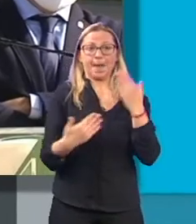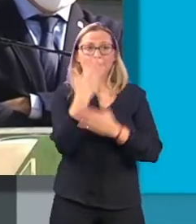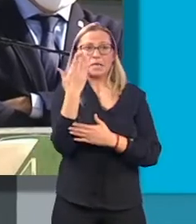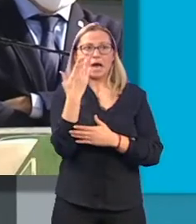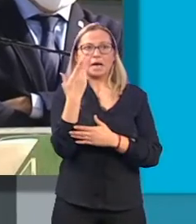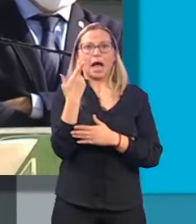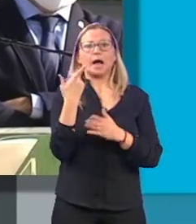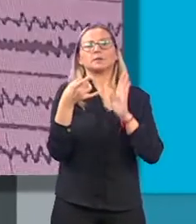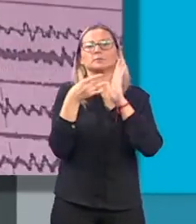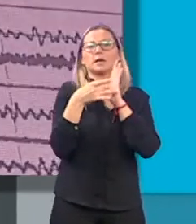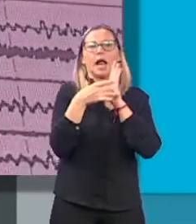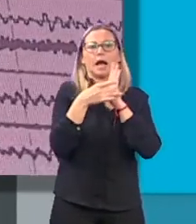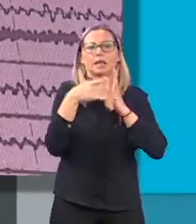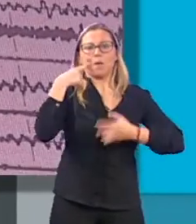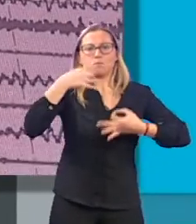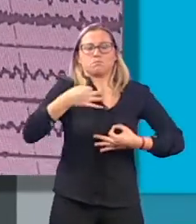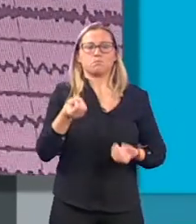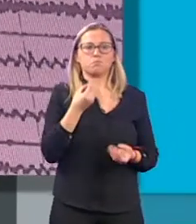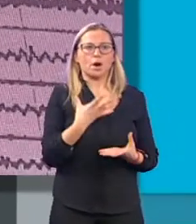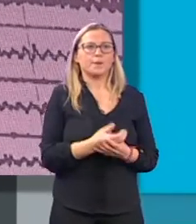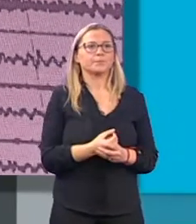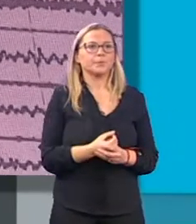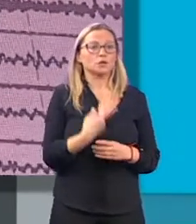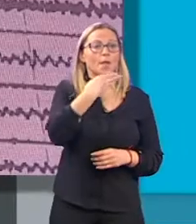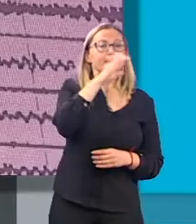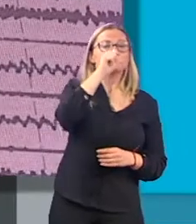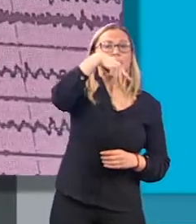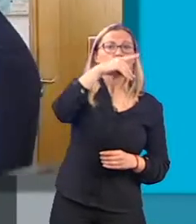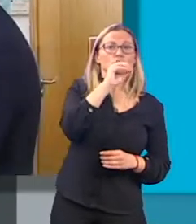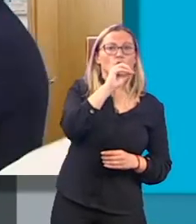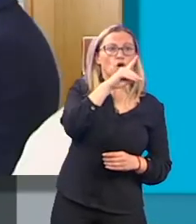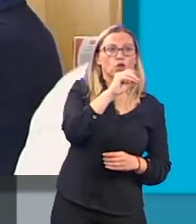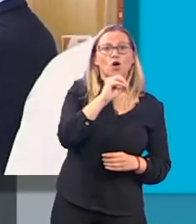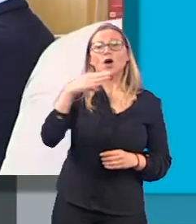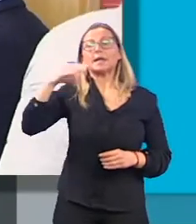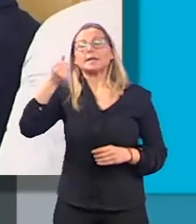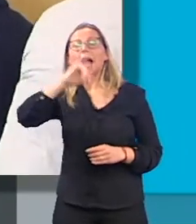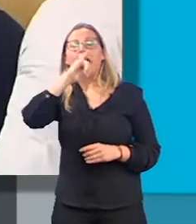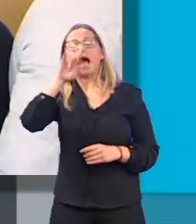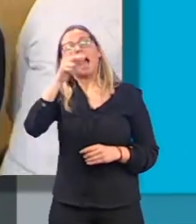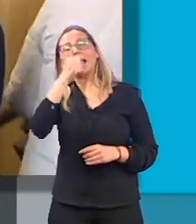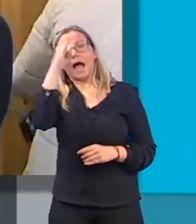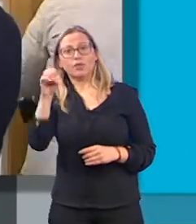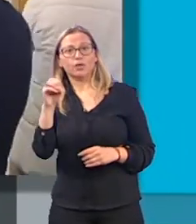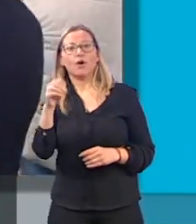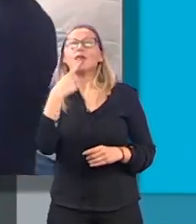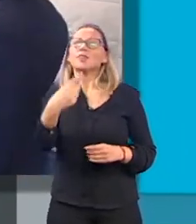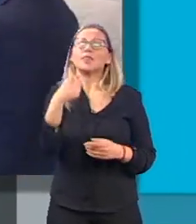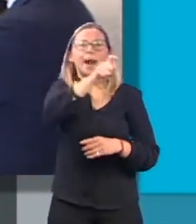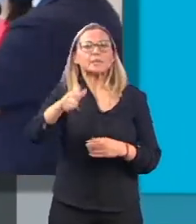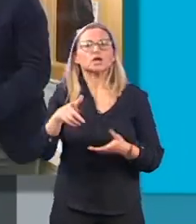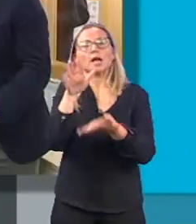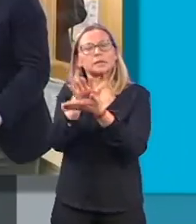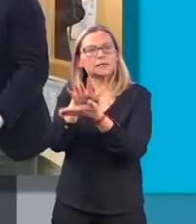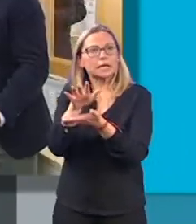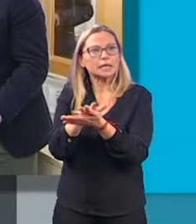la seguridad de las mismas. Tanto Marifran Carazo como Elías Bendodo han insistido en trasladar un mensaje tranquilizador a la ciudadanía, garantizando